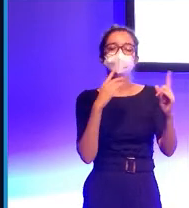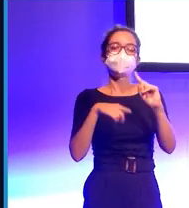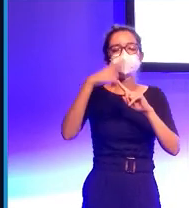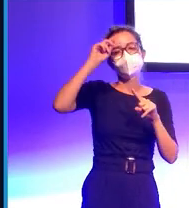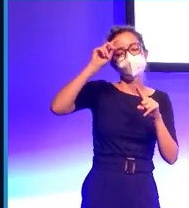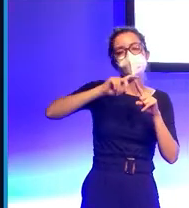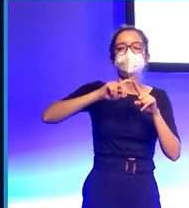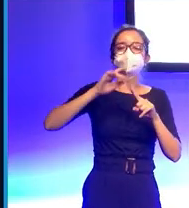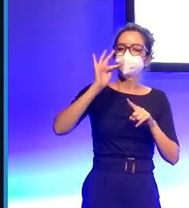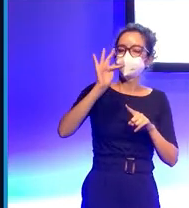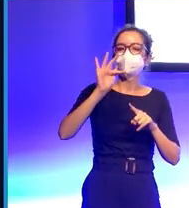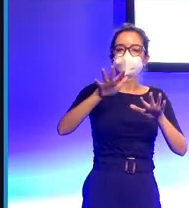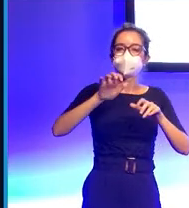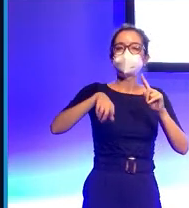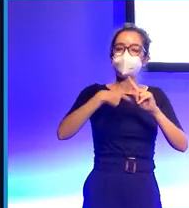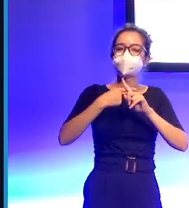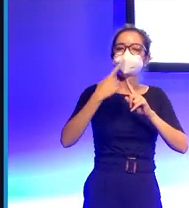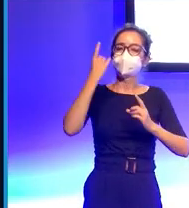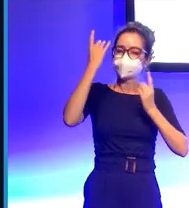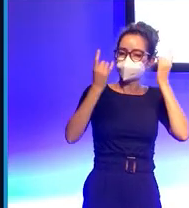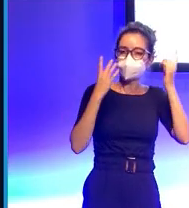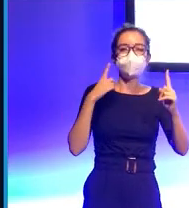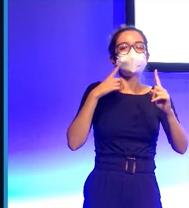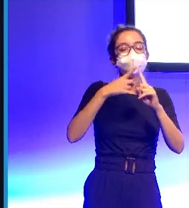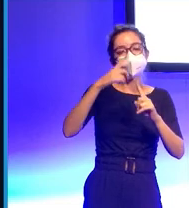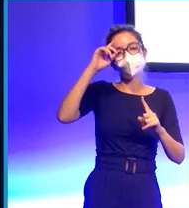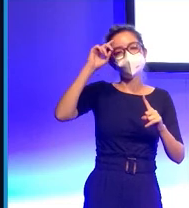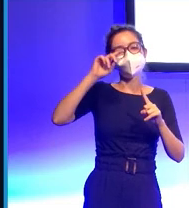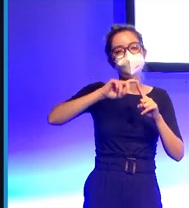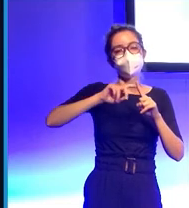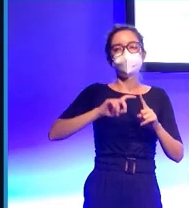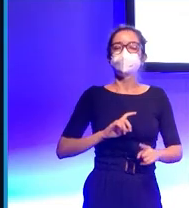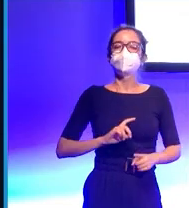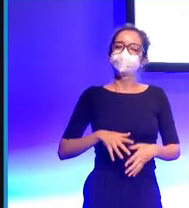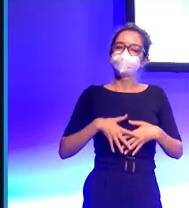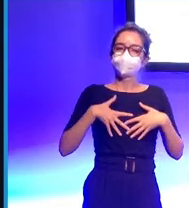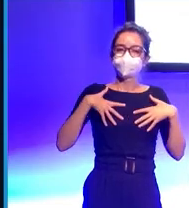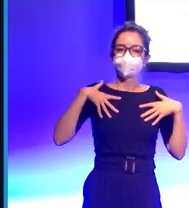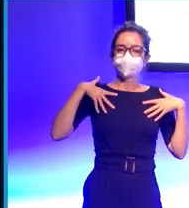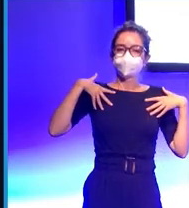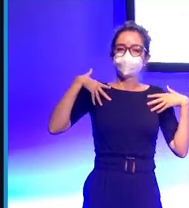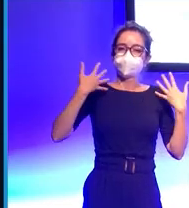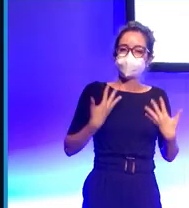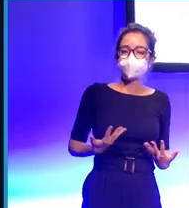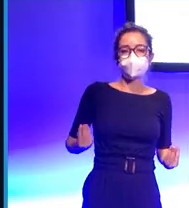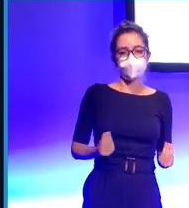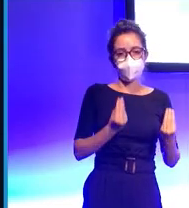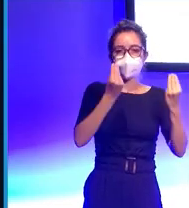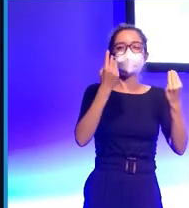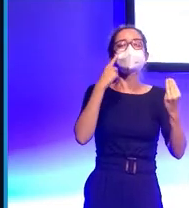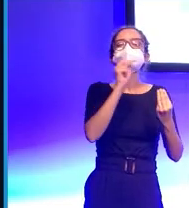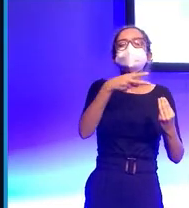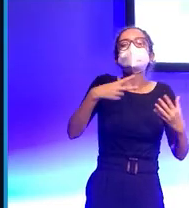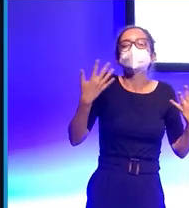positiva y van haciendo ejercicios que les ayude a mejorar su bienestar emocional, hasta qué punto estamos realmente consiguiendo